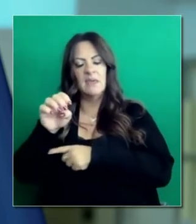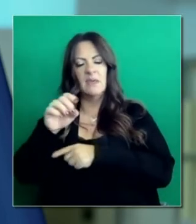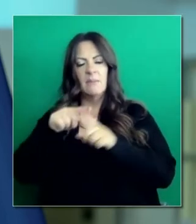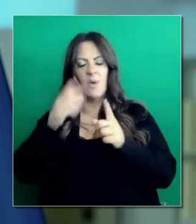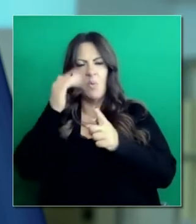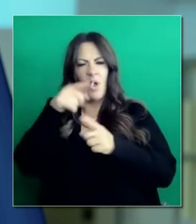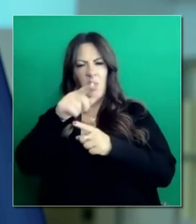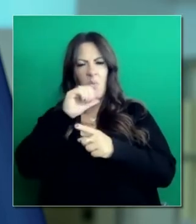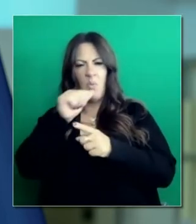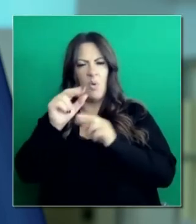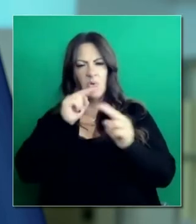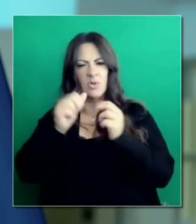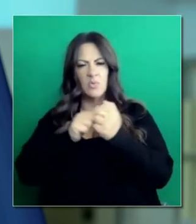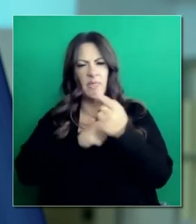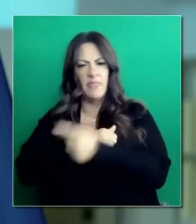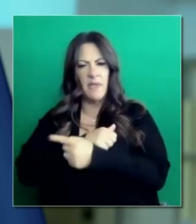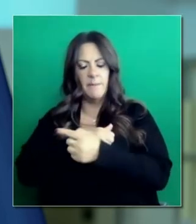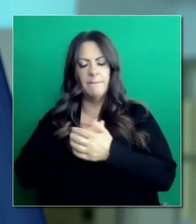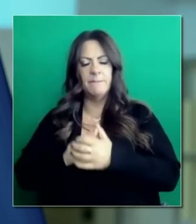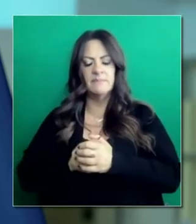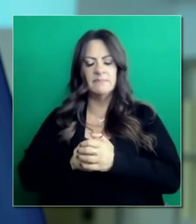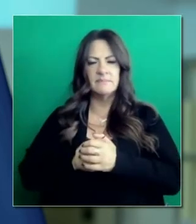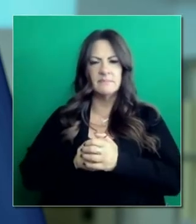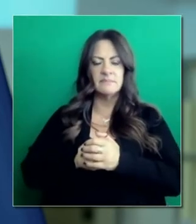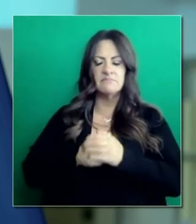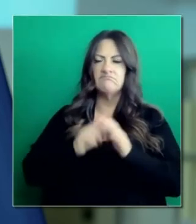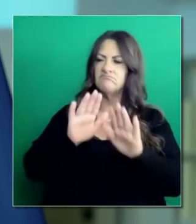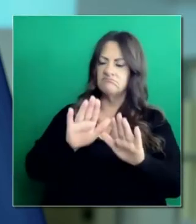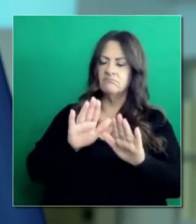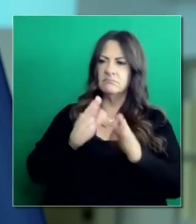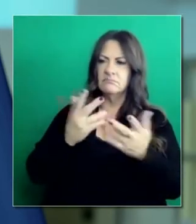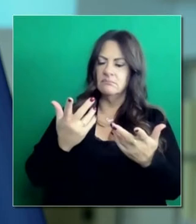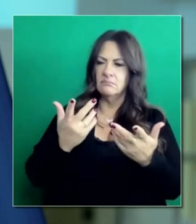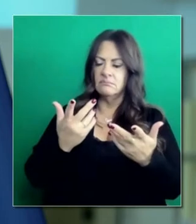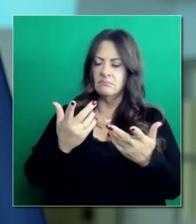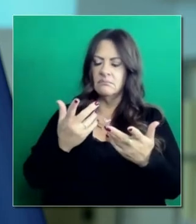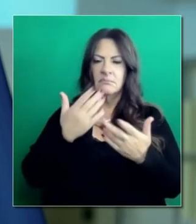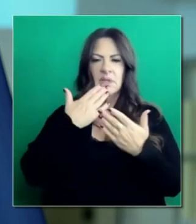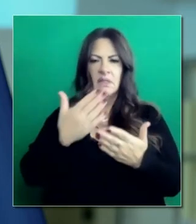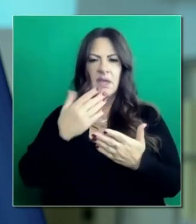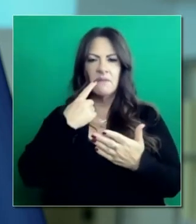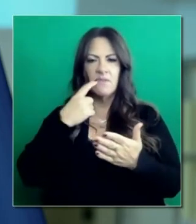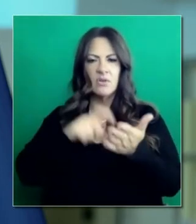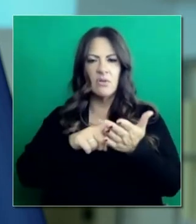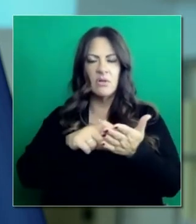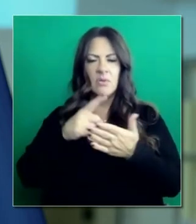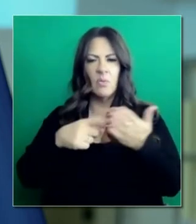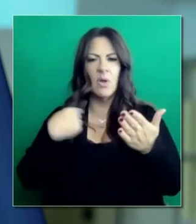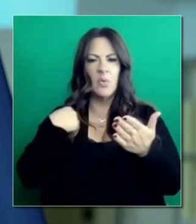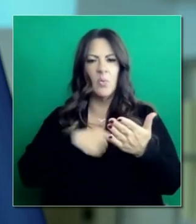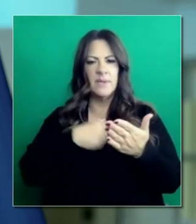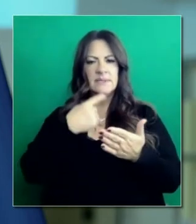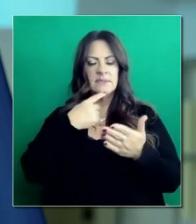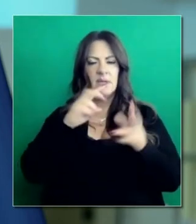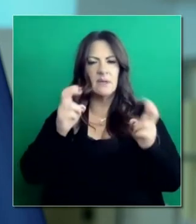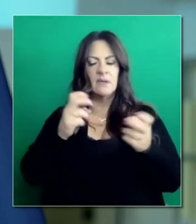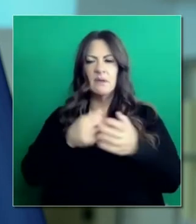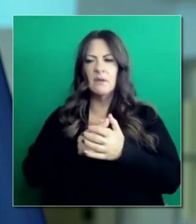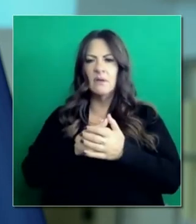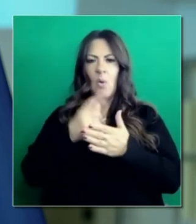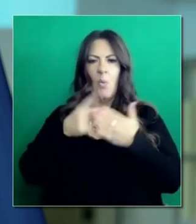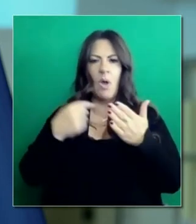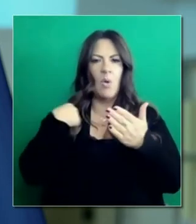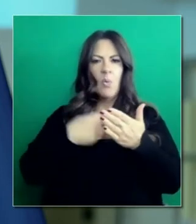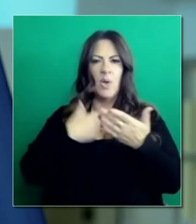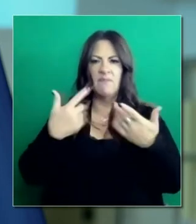ellos y no ustedes. ¿Por qué? En primer lugar, gracias por decir eso. Pero si me lo permite, creo que